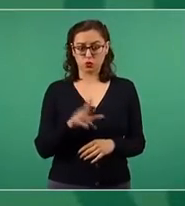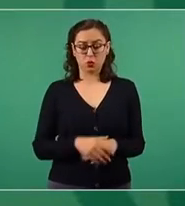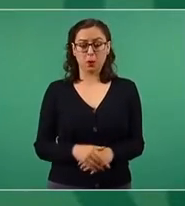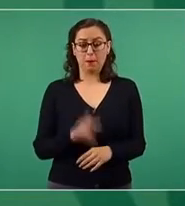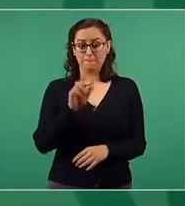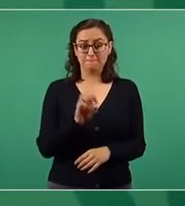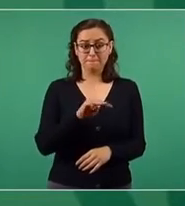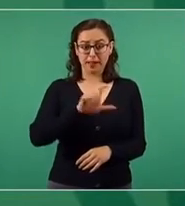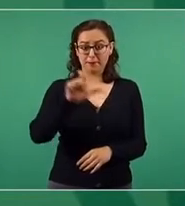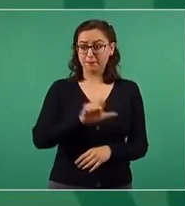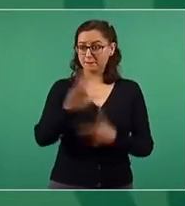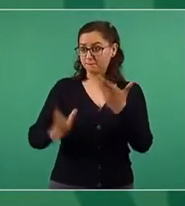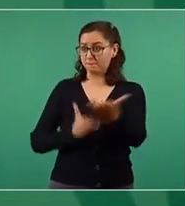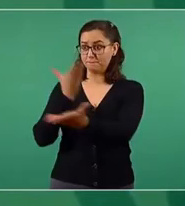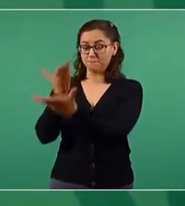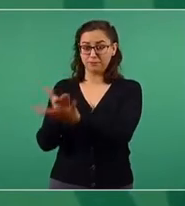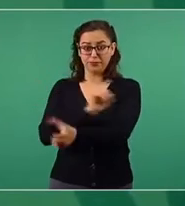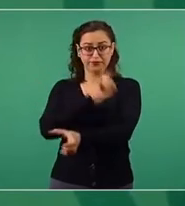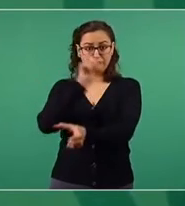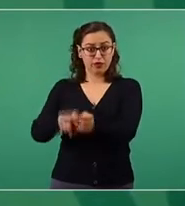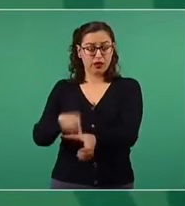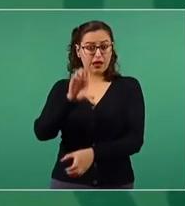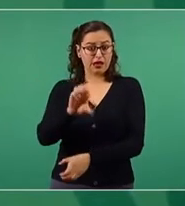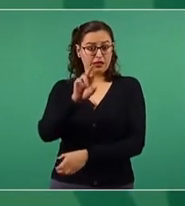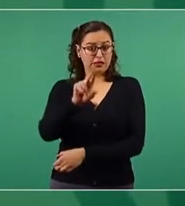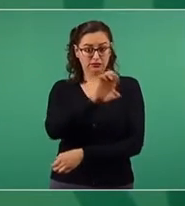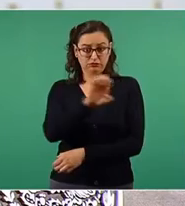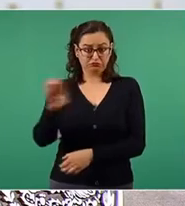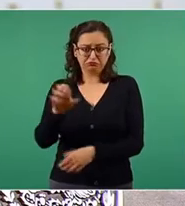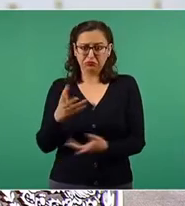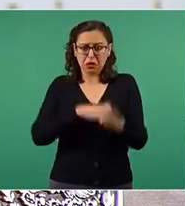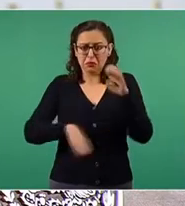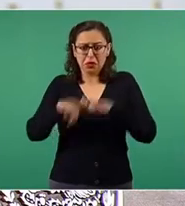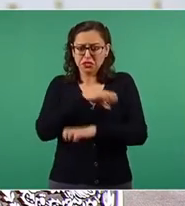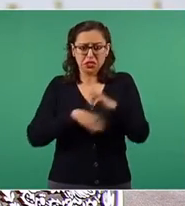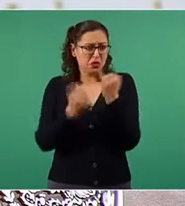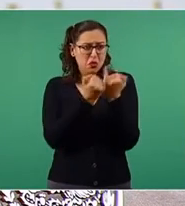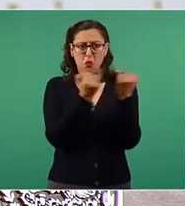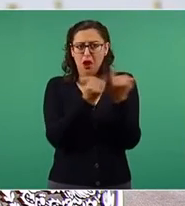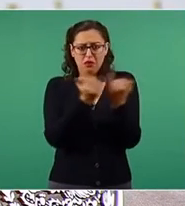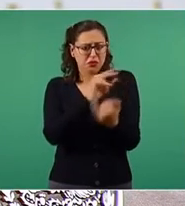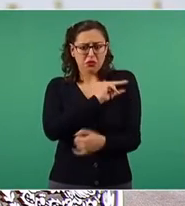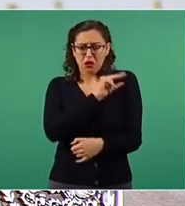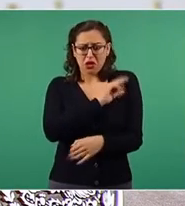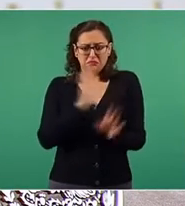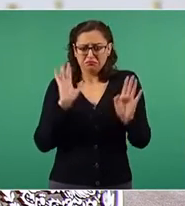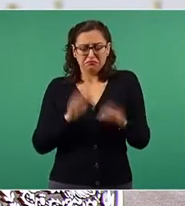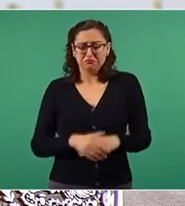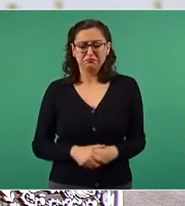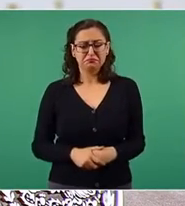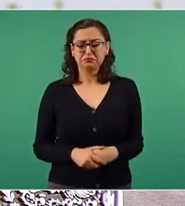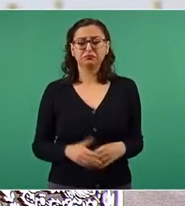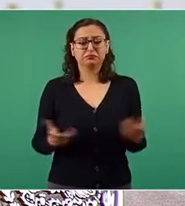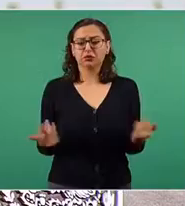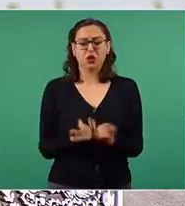empresa en el mercado, como